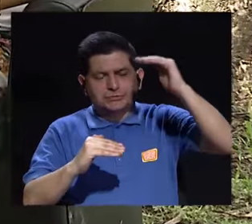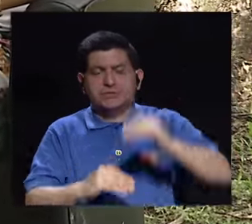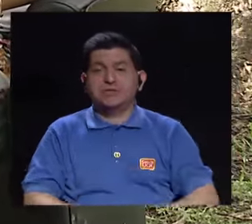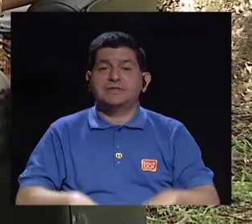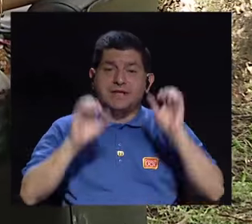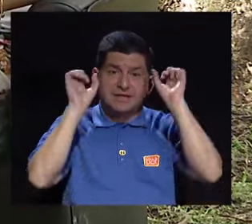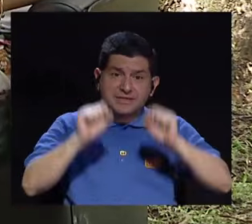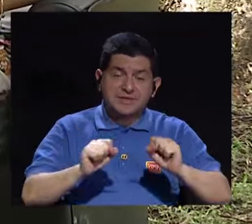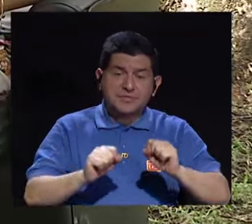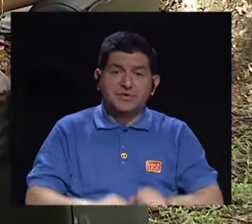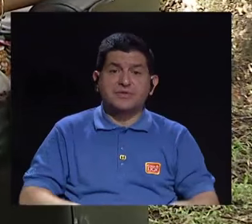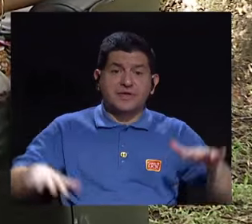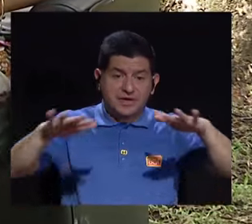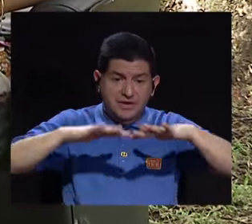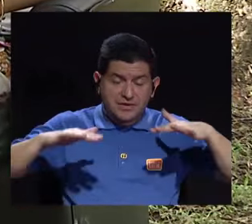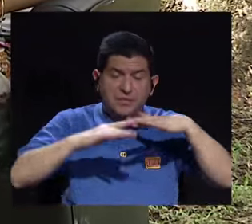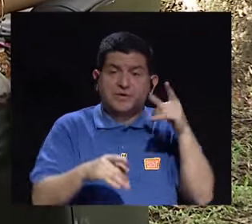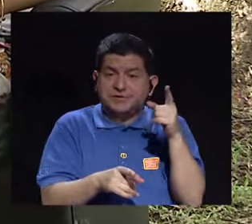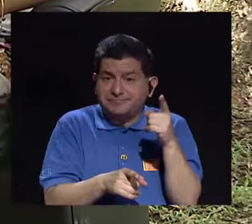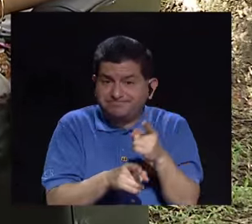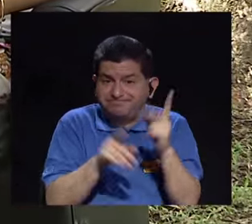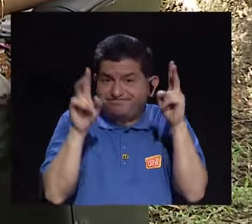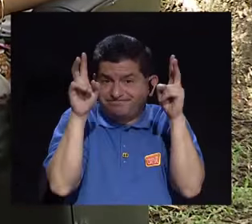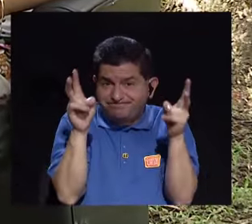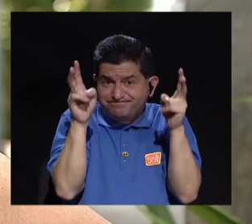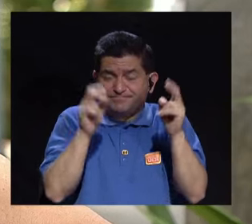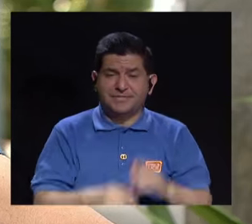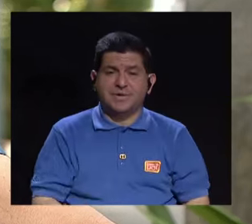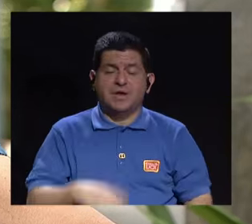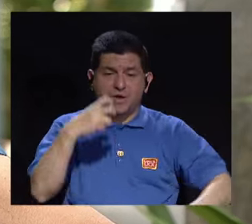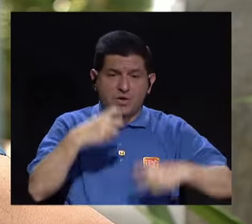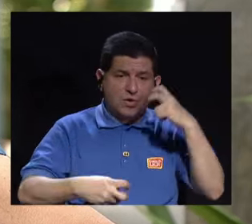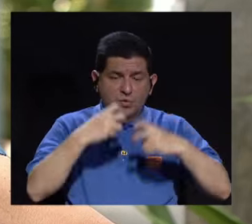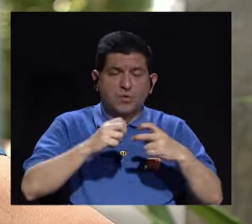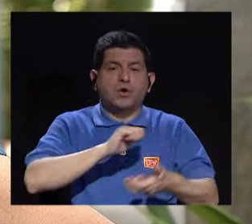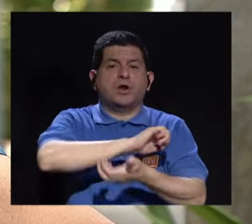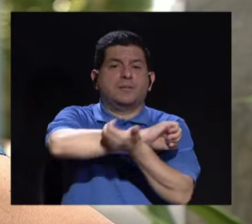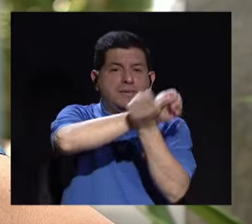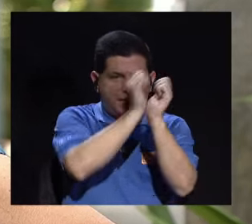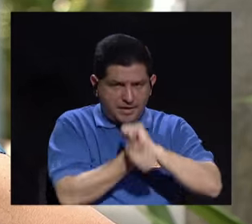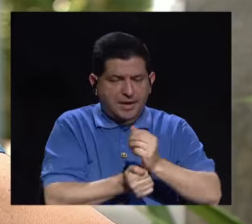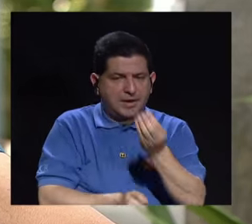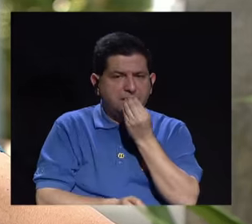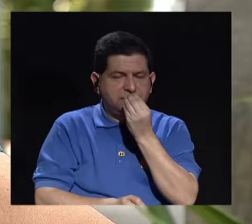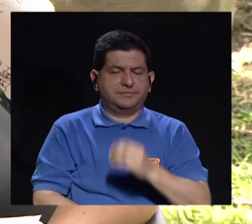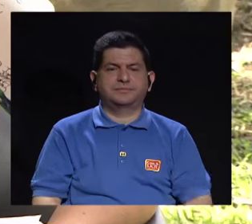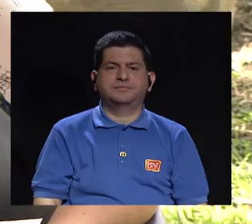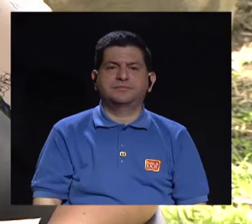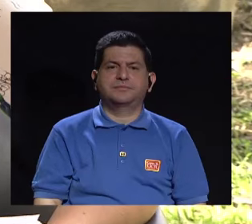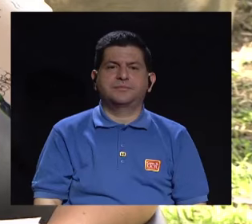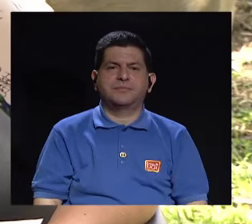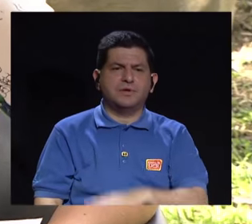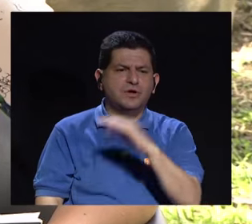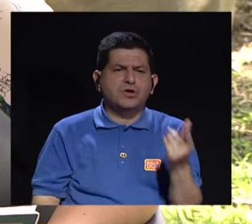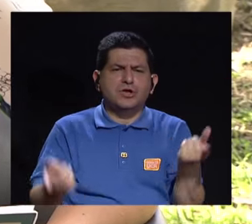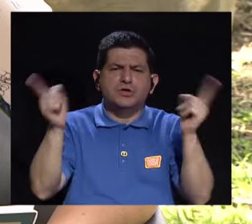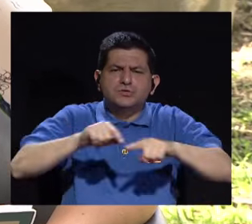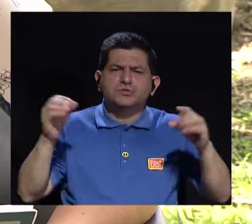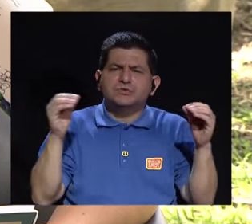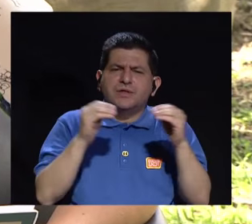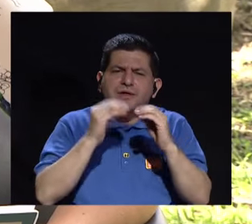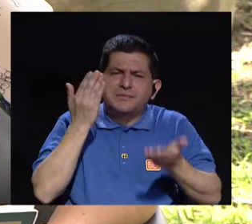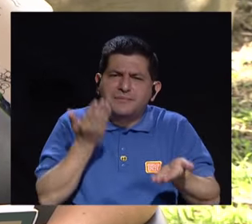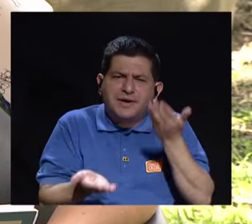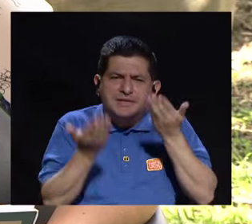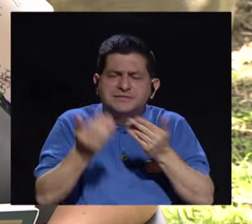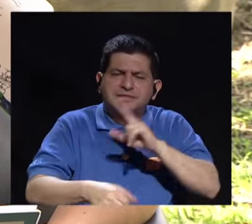adquirir en un terreno fértil, como digo yo entre comillas, un trastorno alimentario. ¿Y cuáles se presentan con más